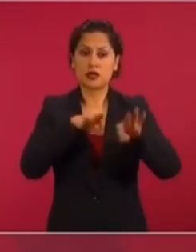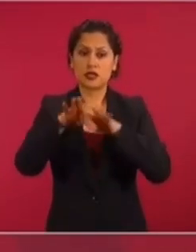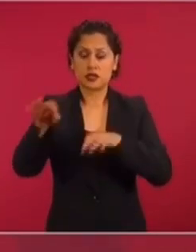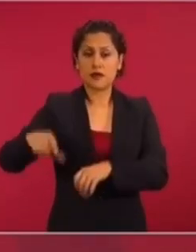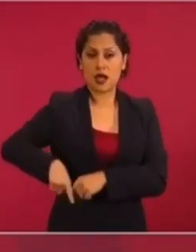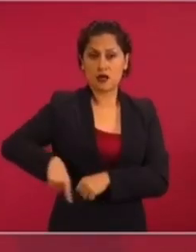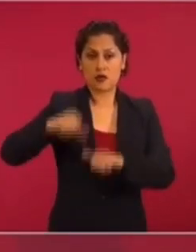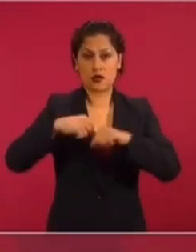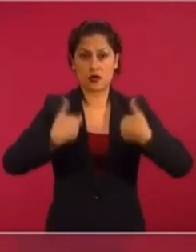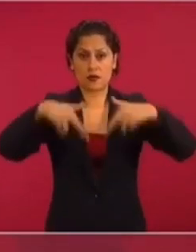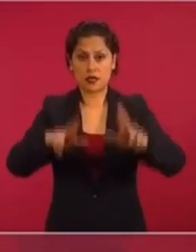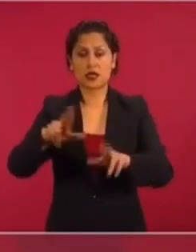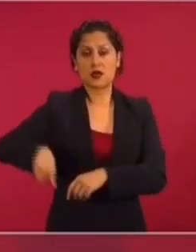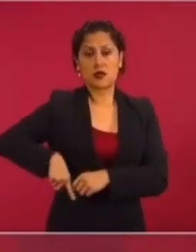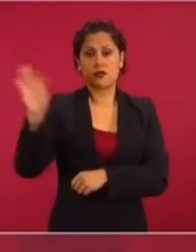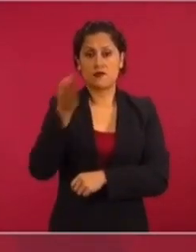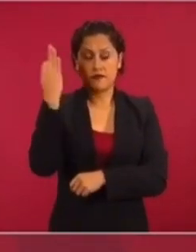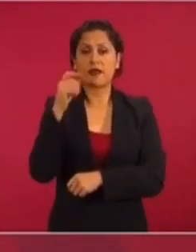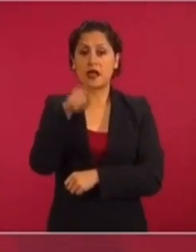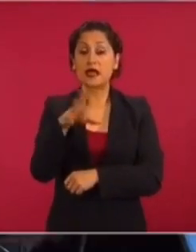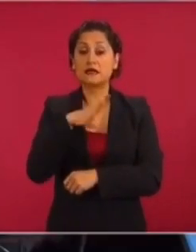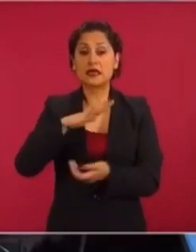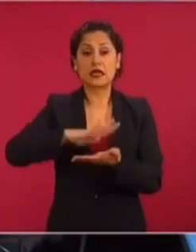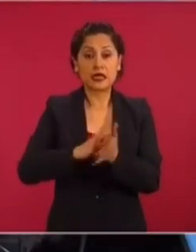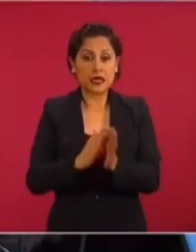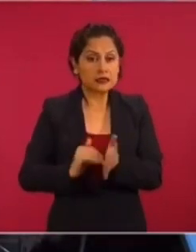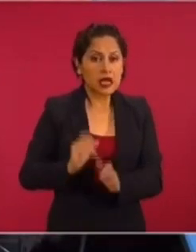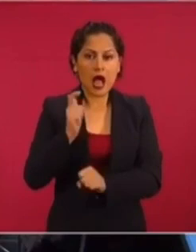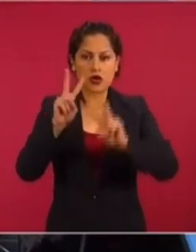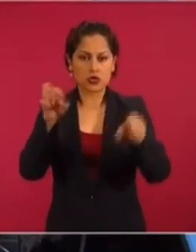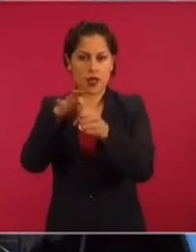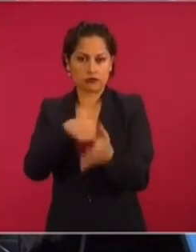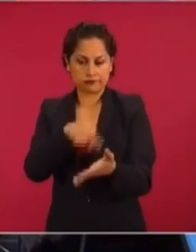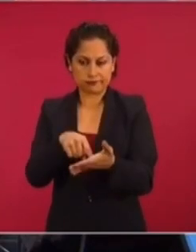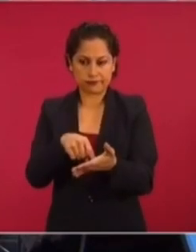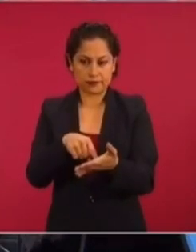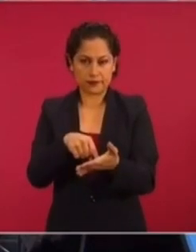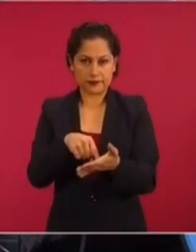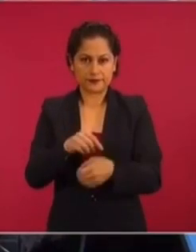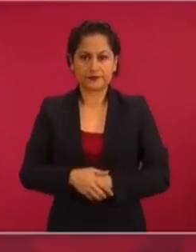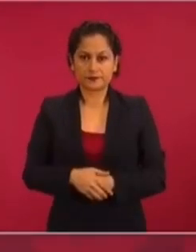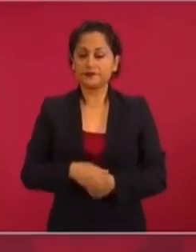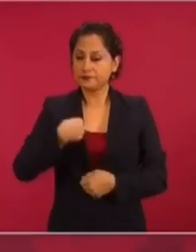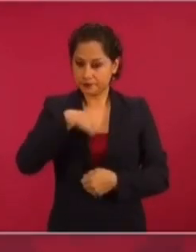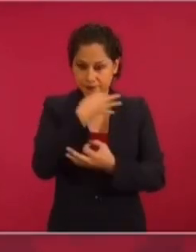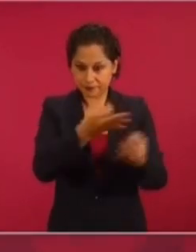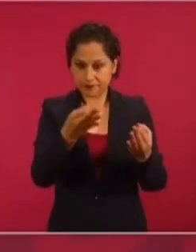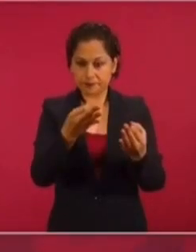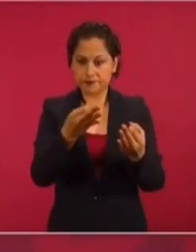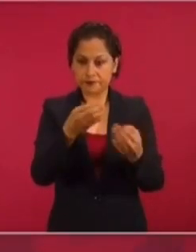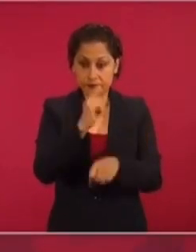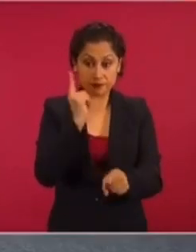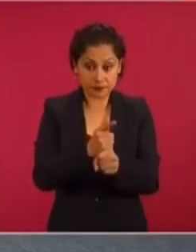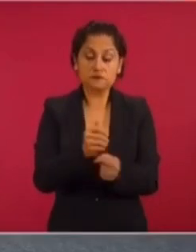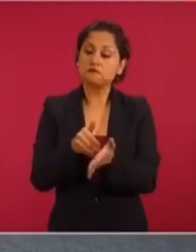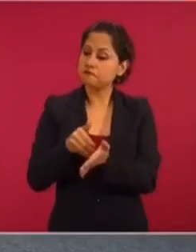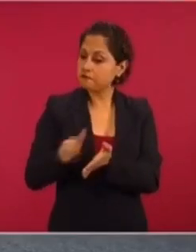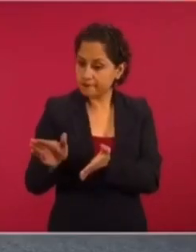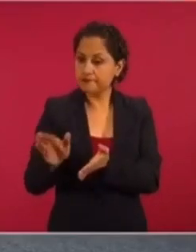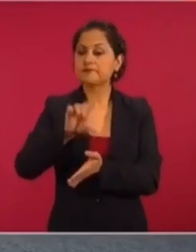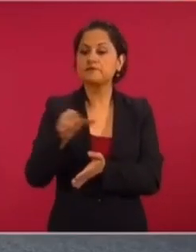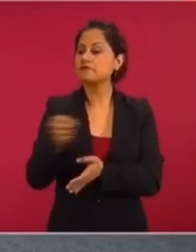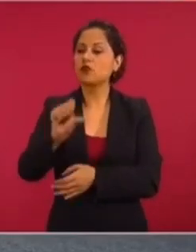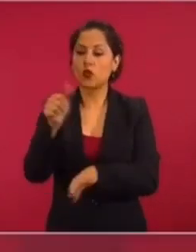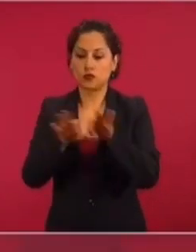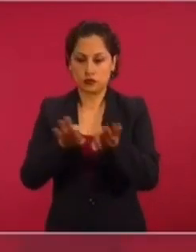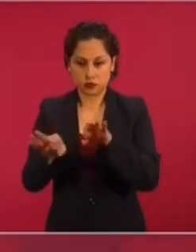de representantes del gobierno federal, que están involucrados en cuestiones políticas electorales, se les va a despedir y se les va a poner a disposición